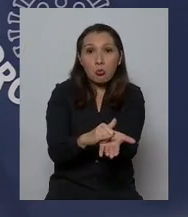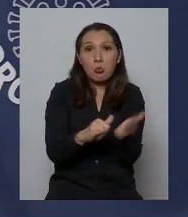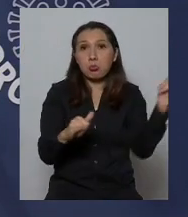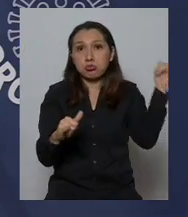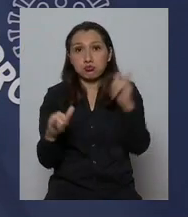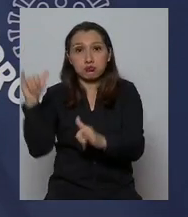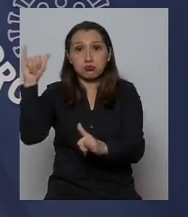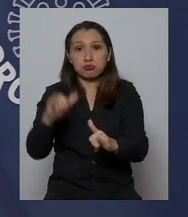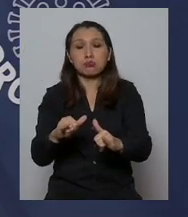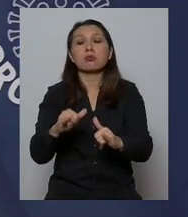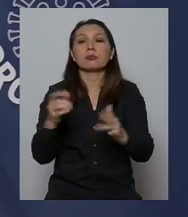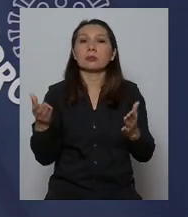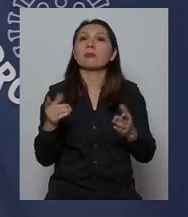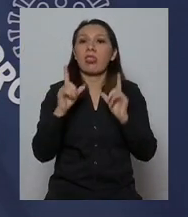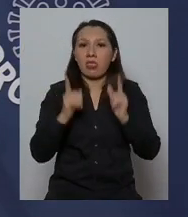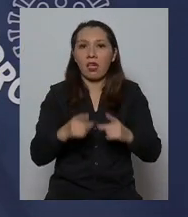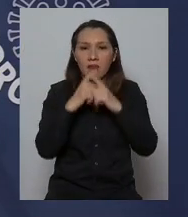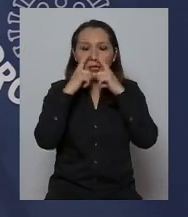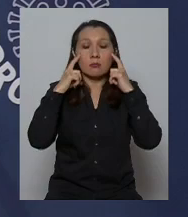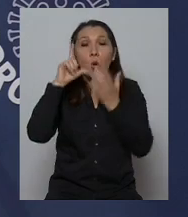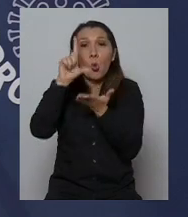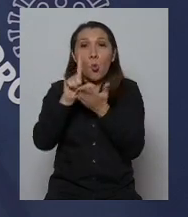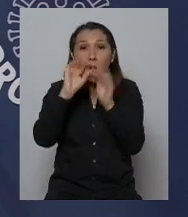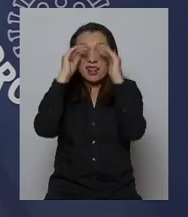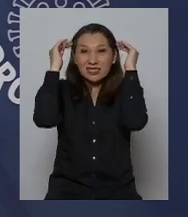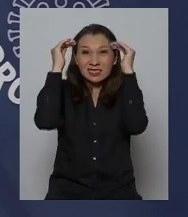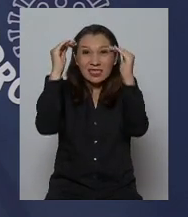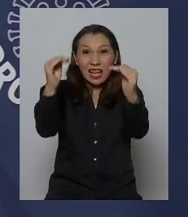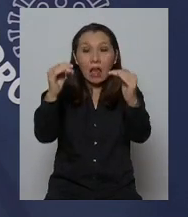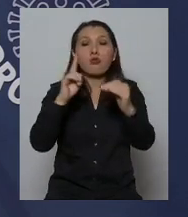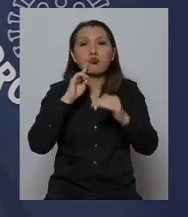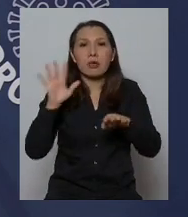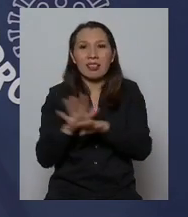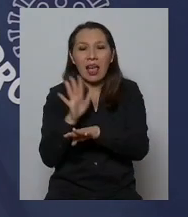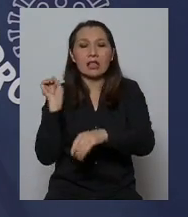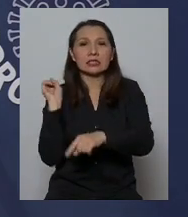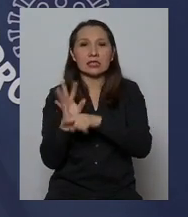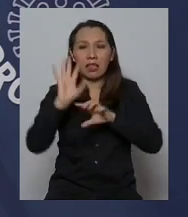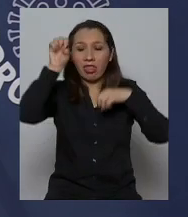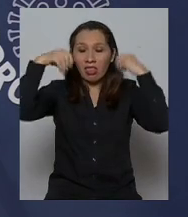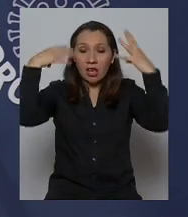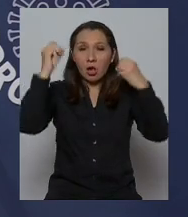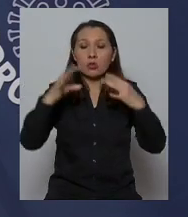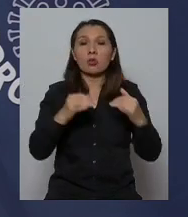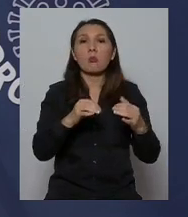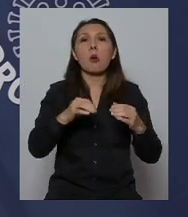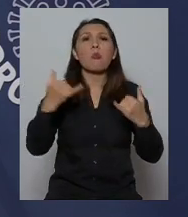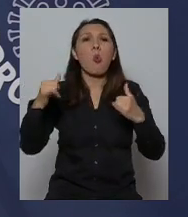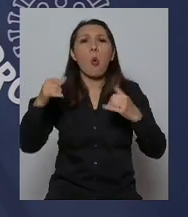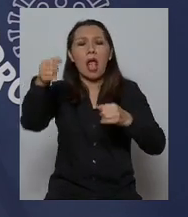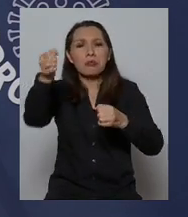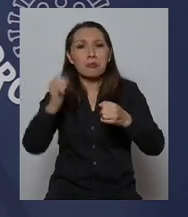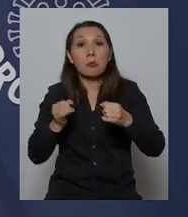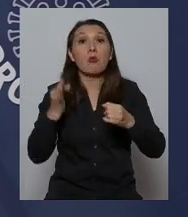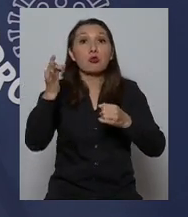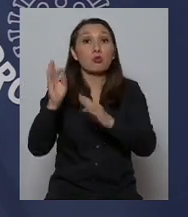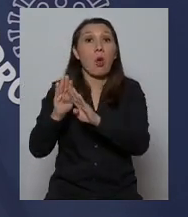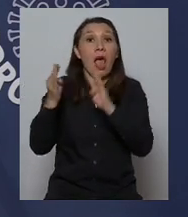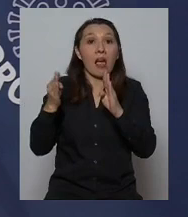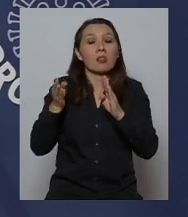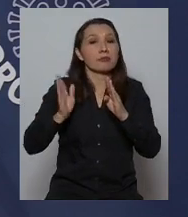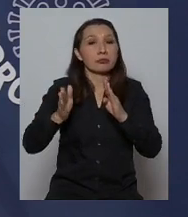terrapuertos, espacios cerrados como teatros, cines, discotecas y casinos de juegos si se abrieran al futuro.